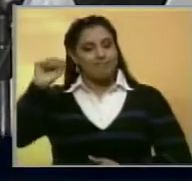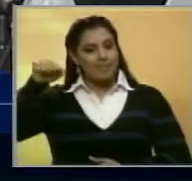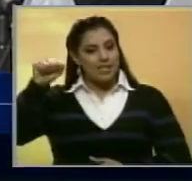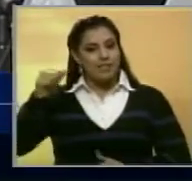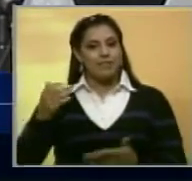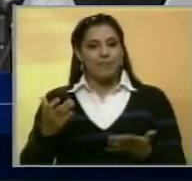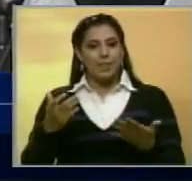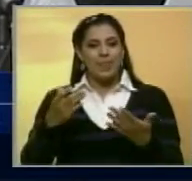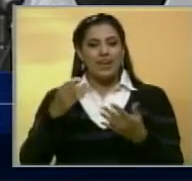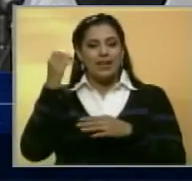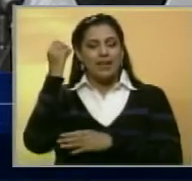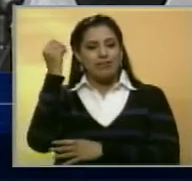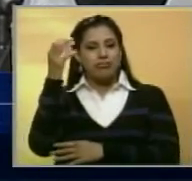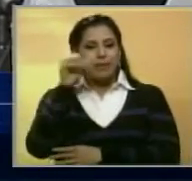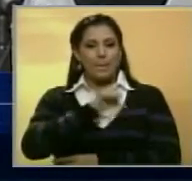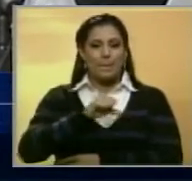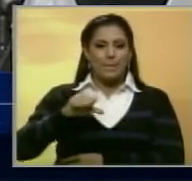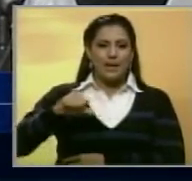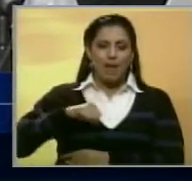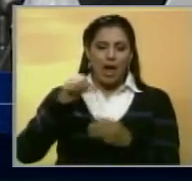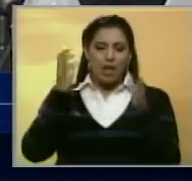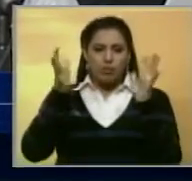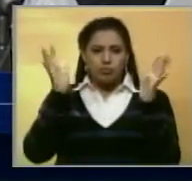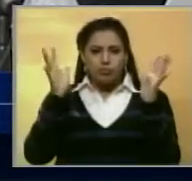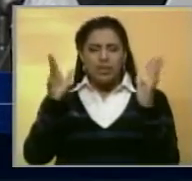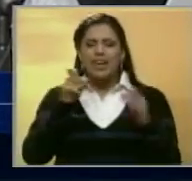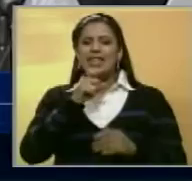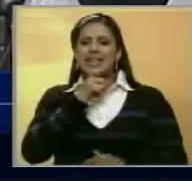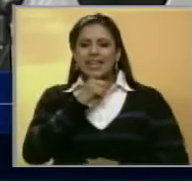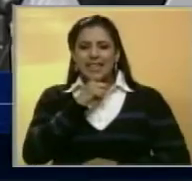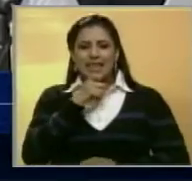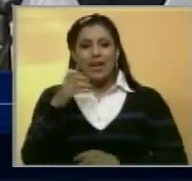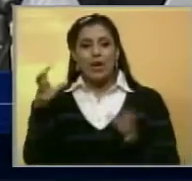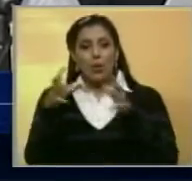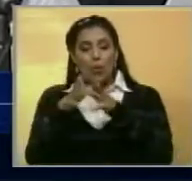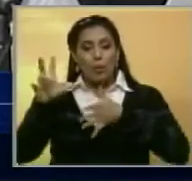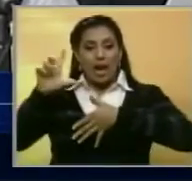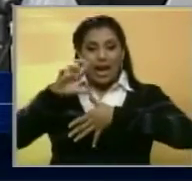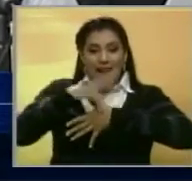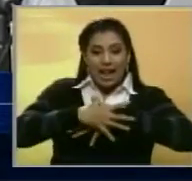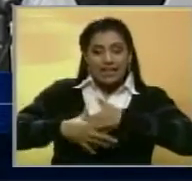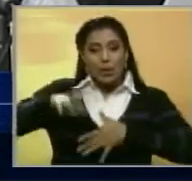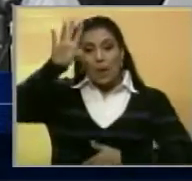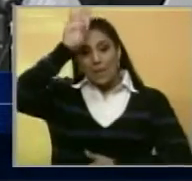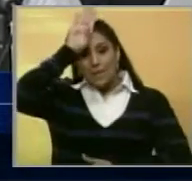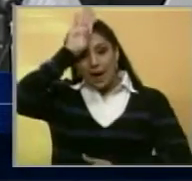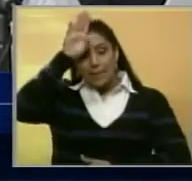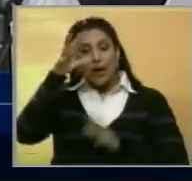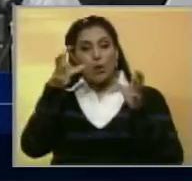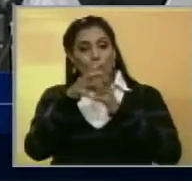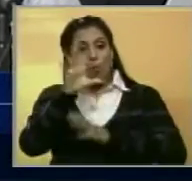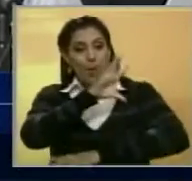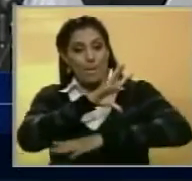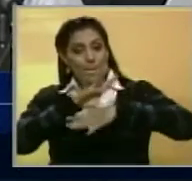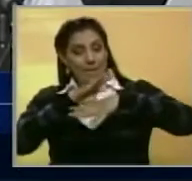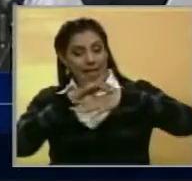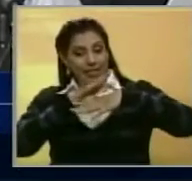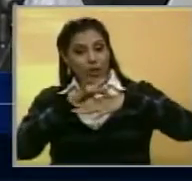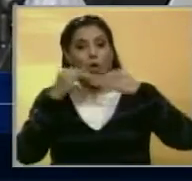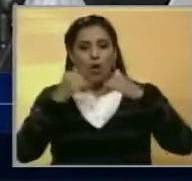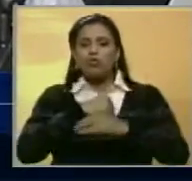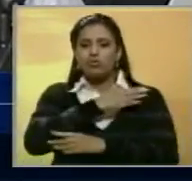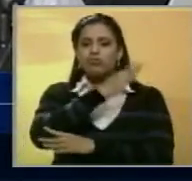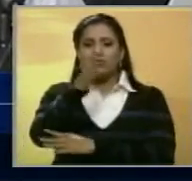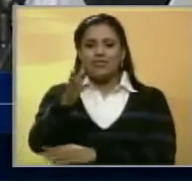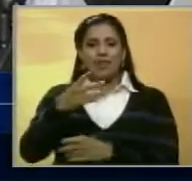audiencia privada que nos dio al Grupo Latino Iberoamericano de Dirigencia Médica, y allí tuvimos la